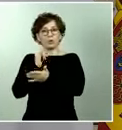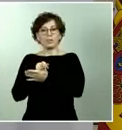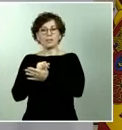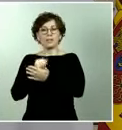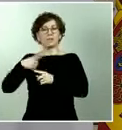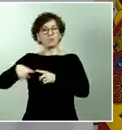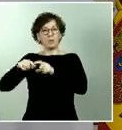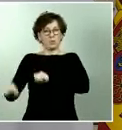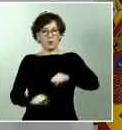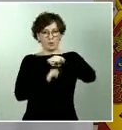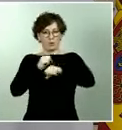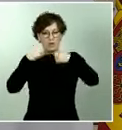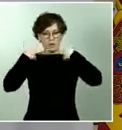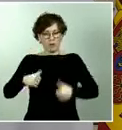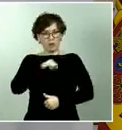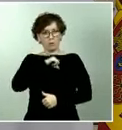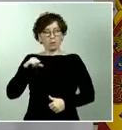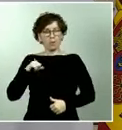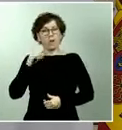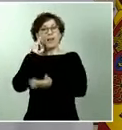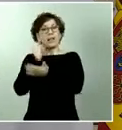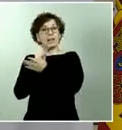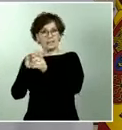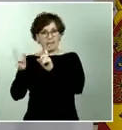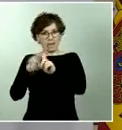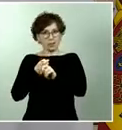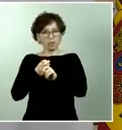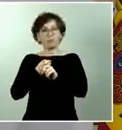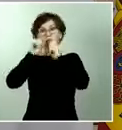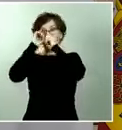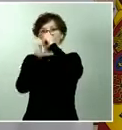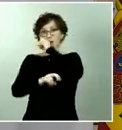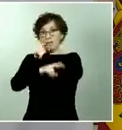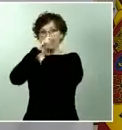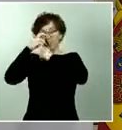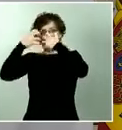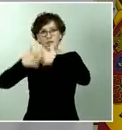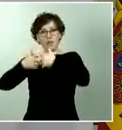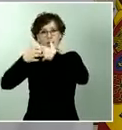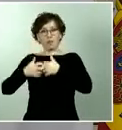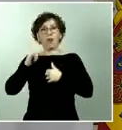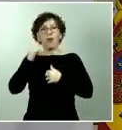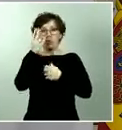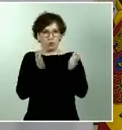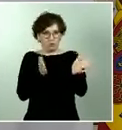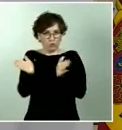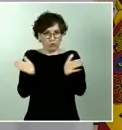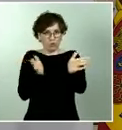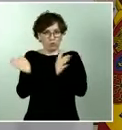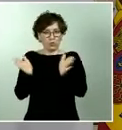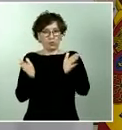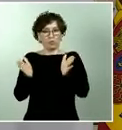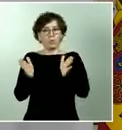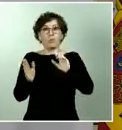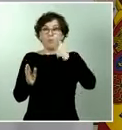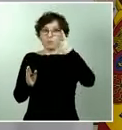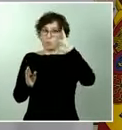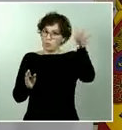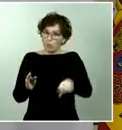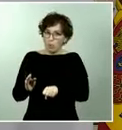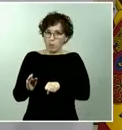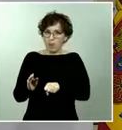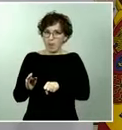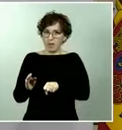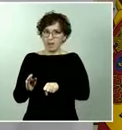diagnóstico y los equipos de ventilación mecánica invasiva teníamos dos líneas de actuación la compra de este material en los mercados